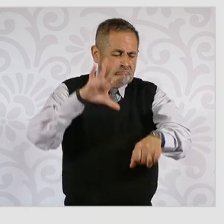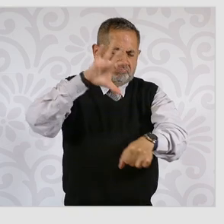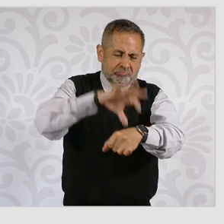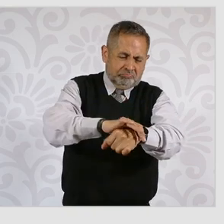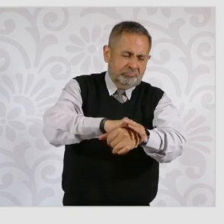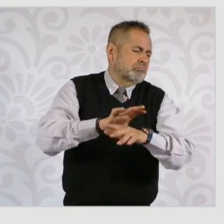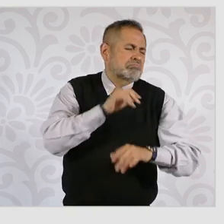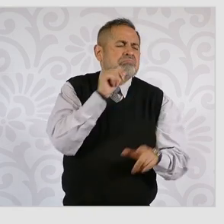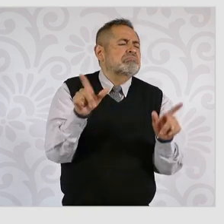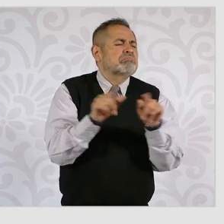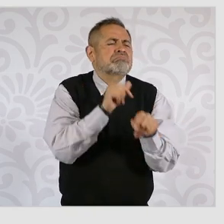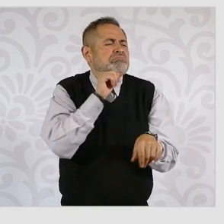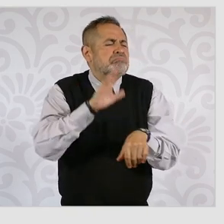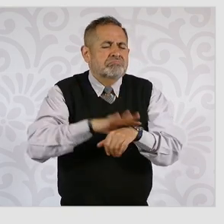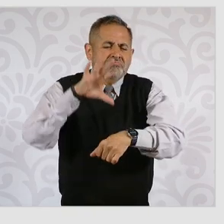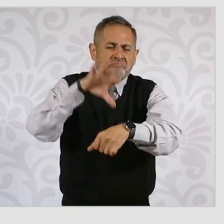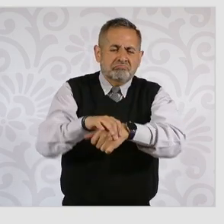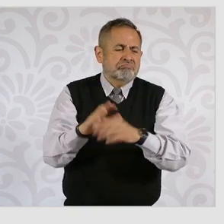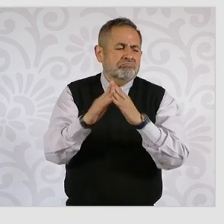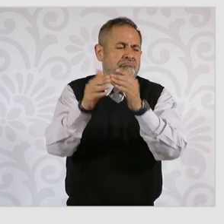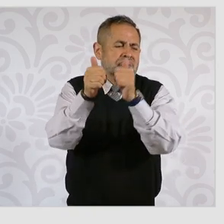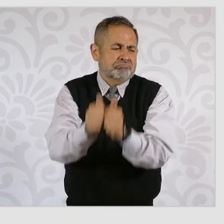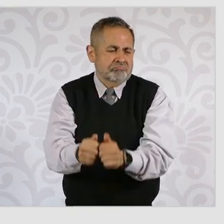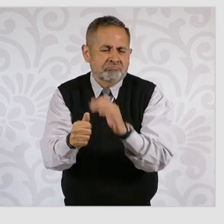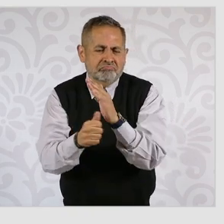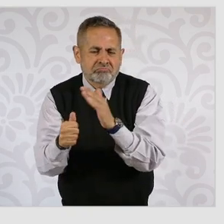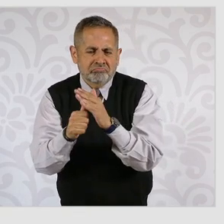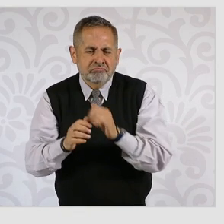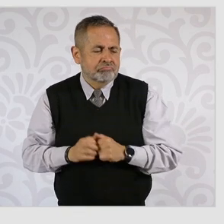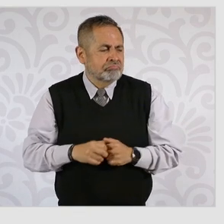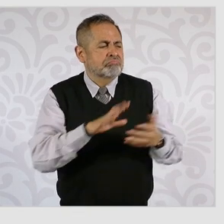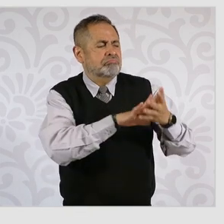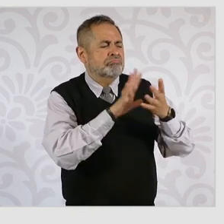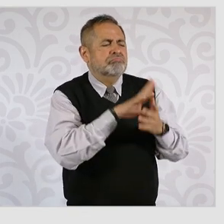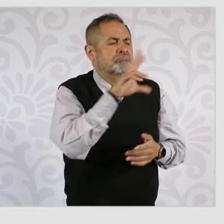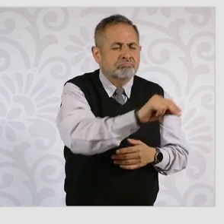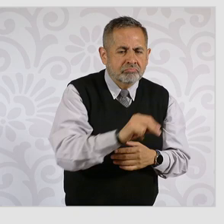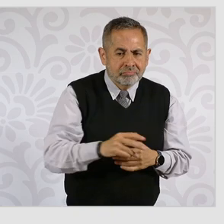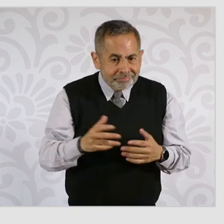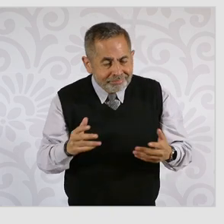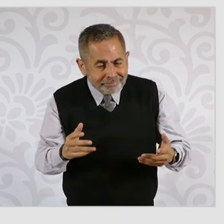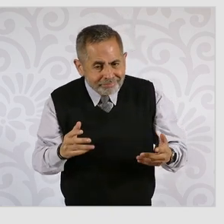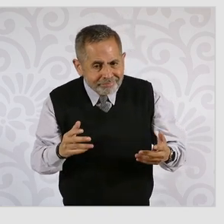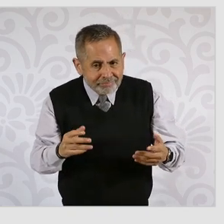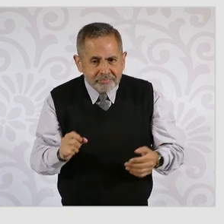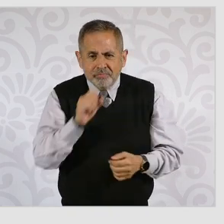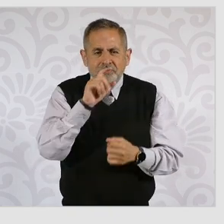arraigo domiciliario. También está finalmente el caso de